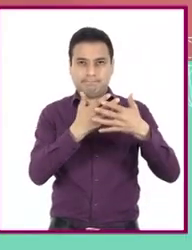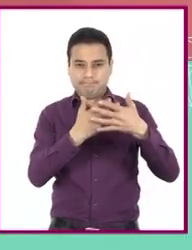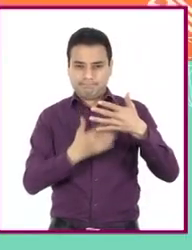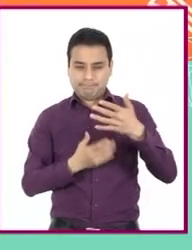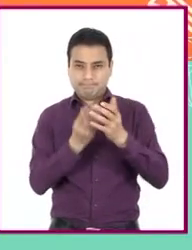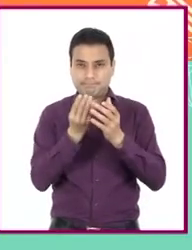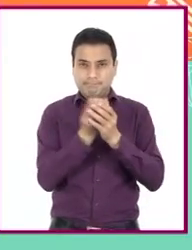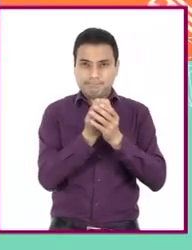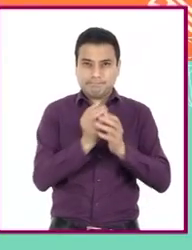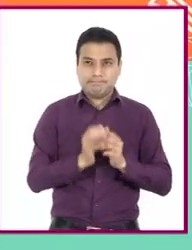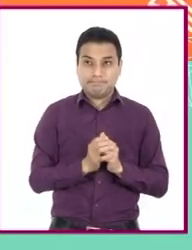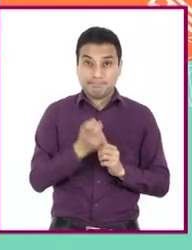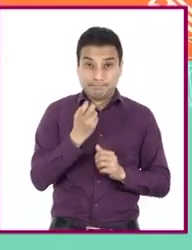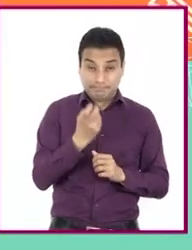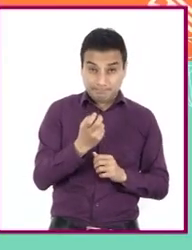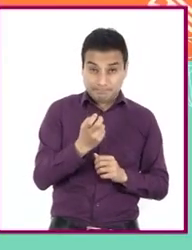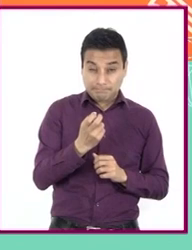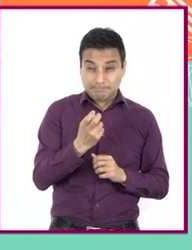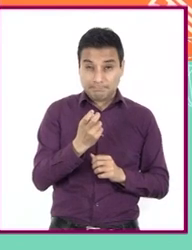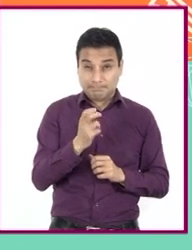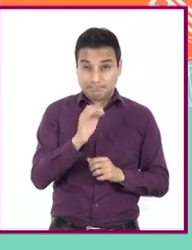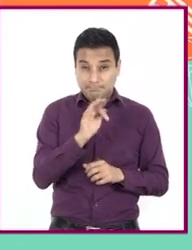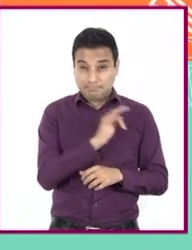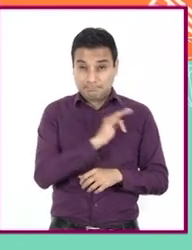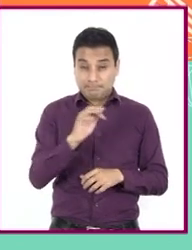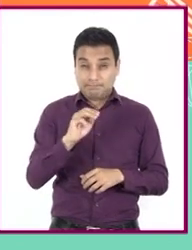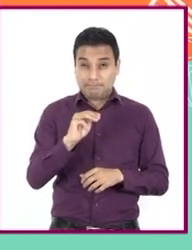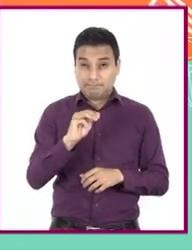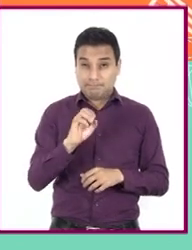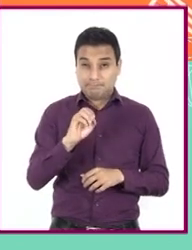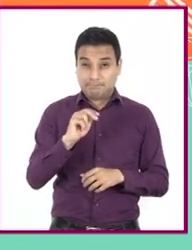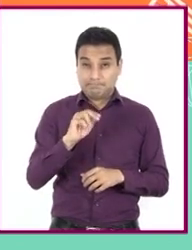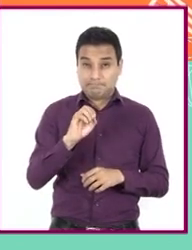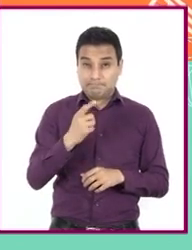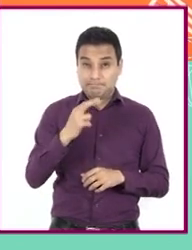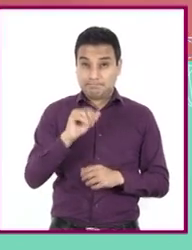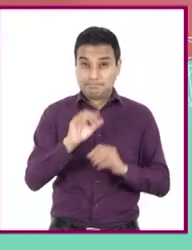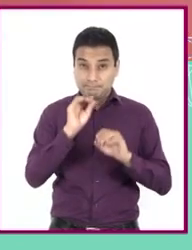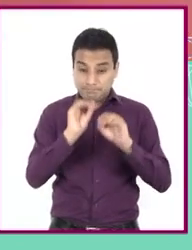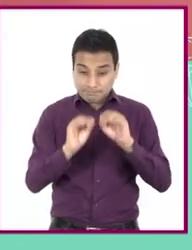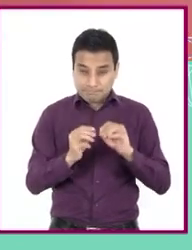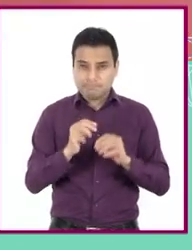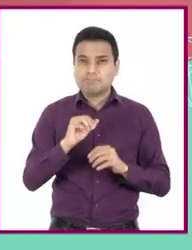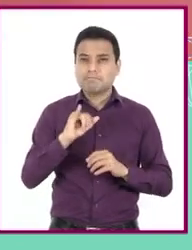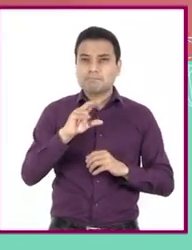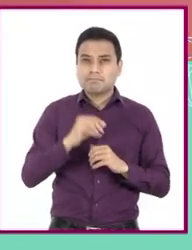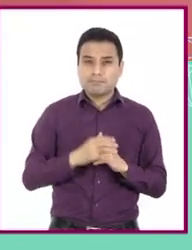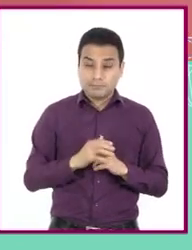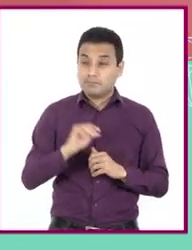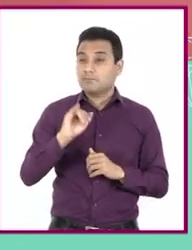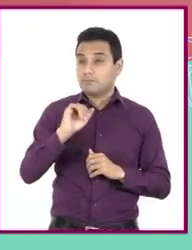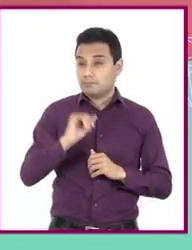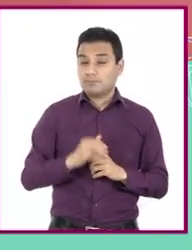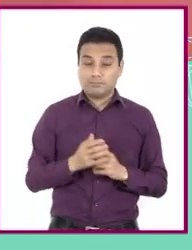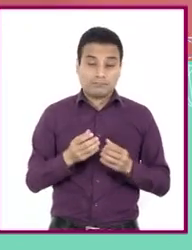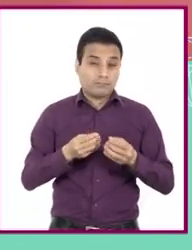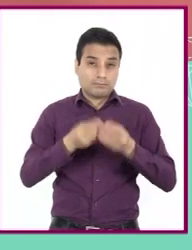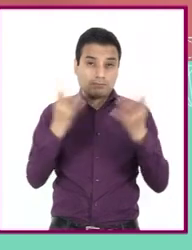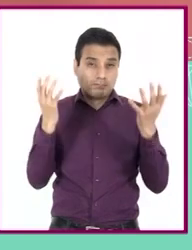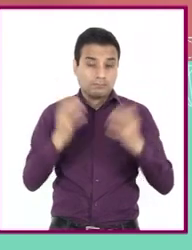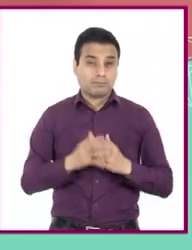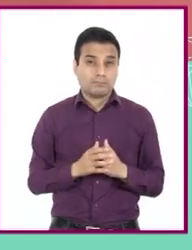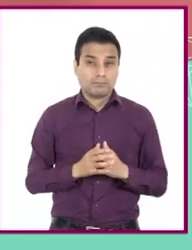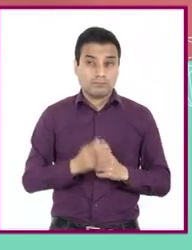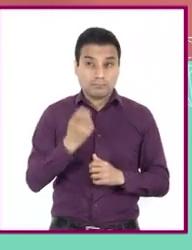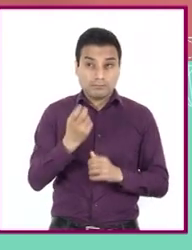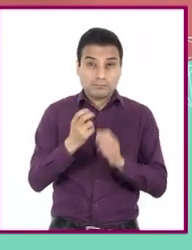servirían para una monografía? ¿También contarían como fuentes audiovisuales? Por supuesto. Ese tipo